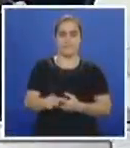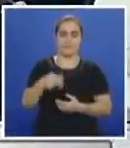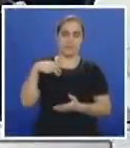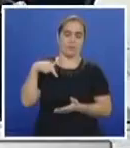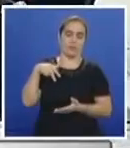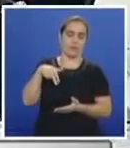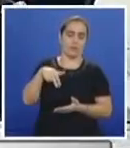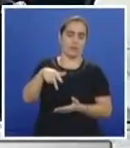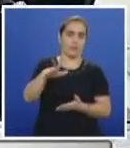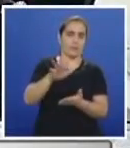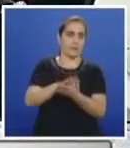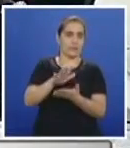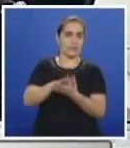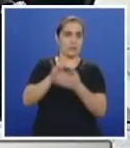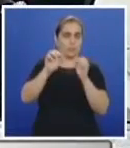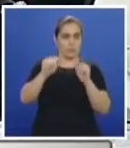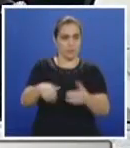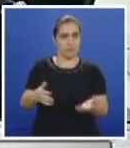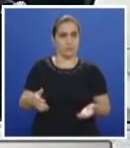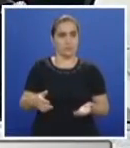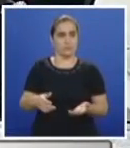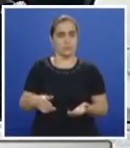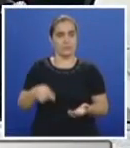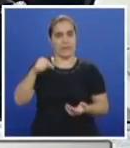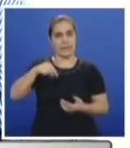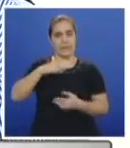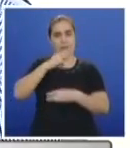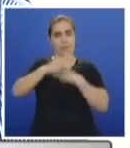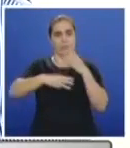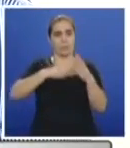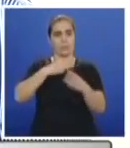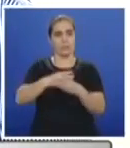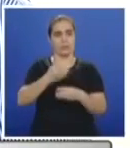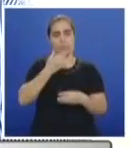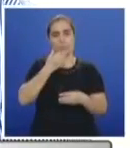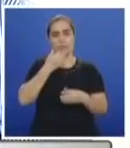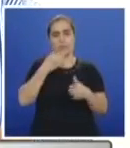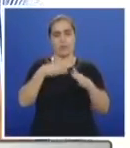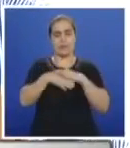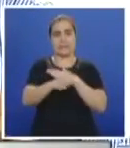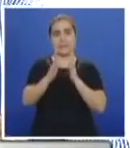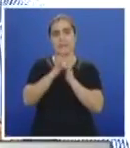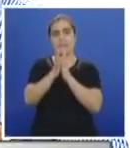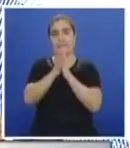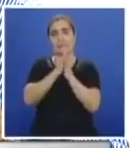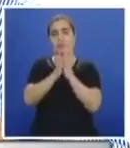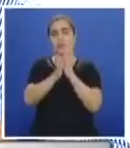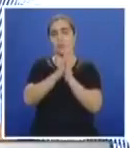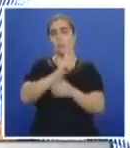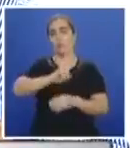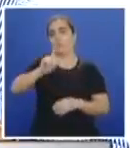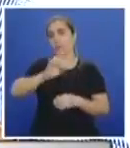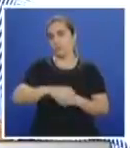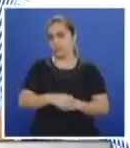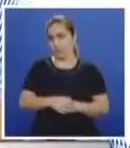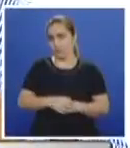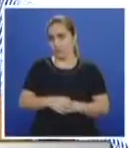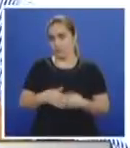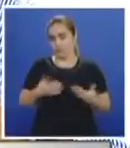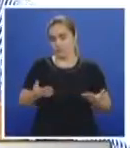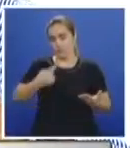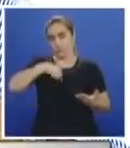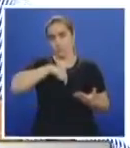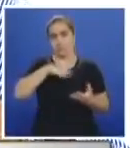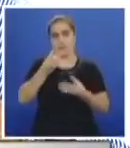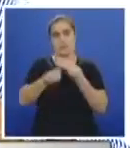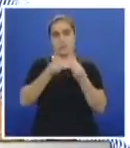puedas andar por su centro. En todas las partes del mundo no dejan entrar al centro, de tal manera que esto es una medida que va a